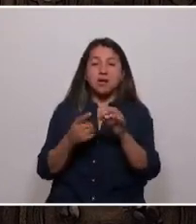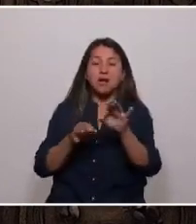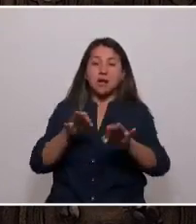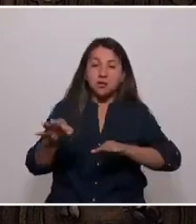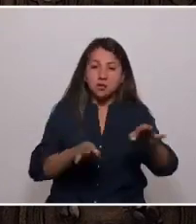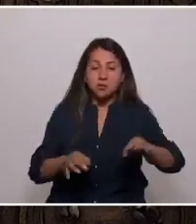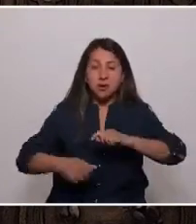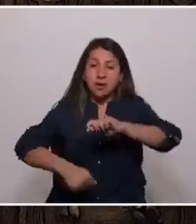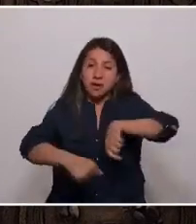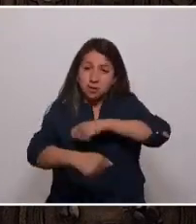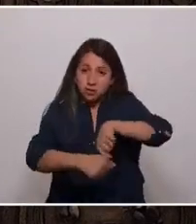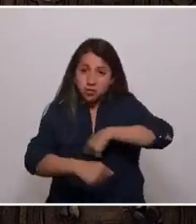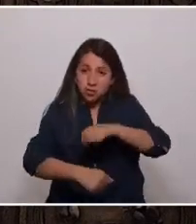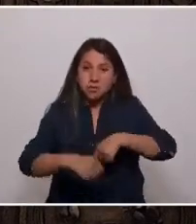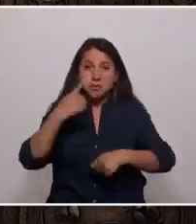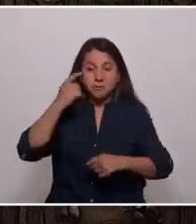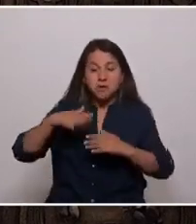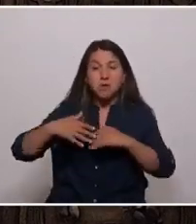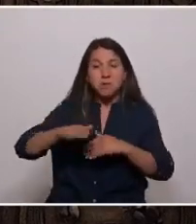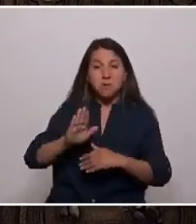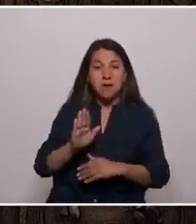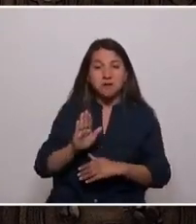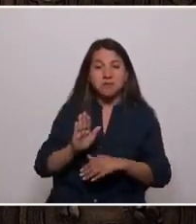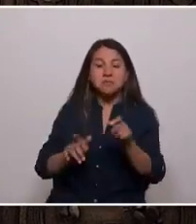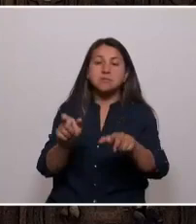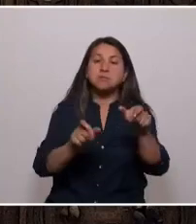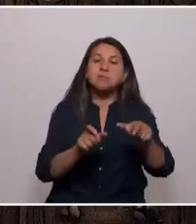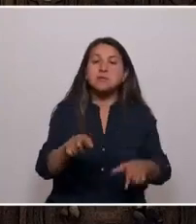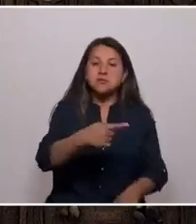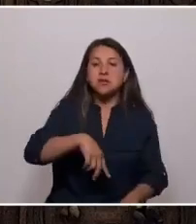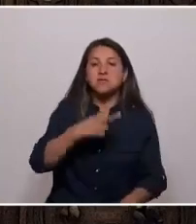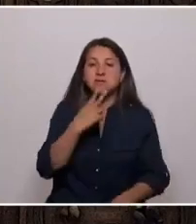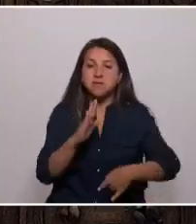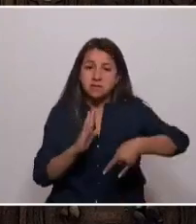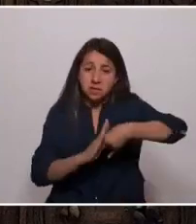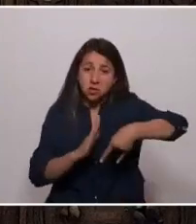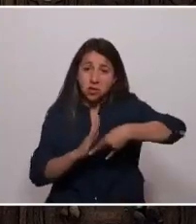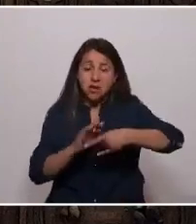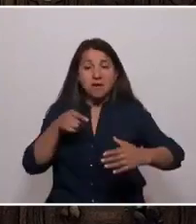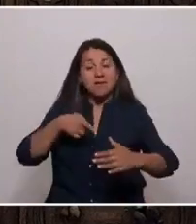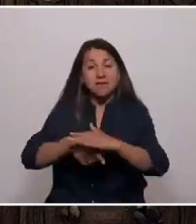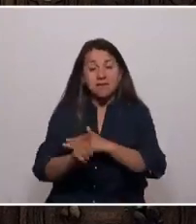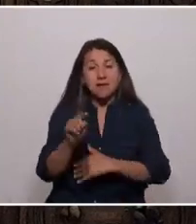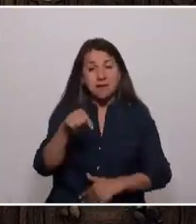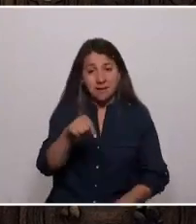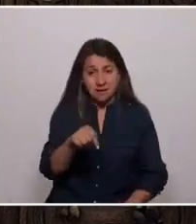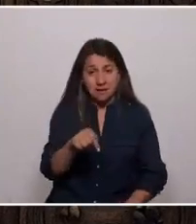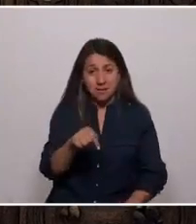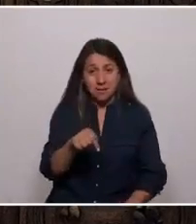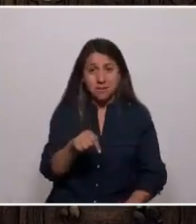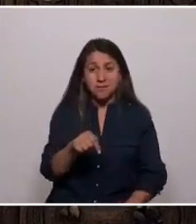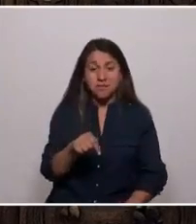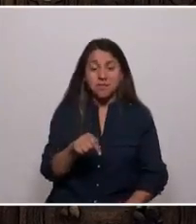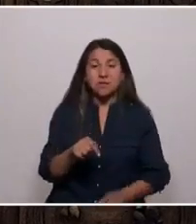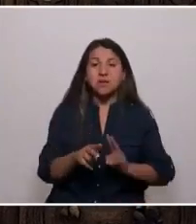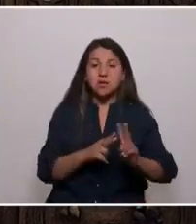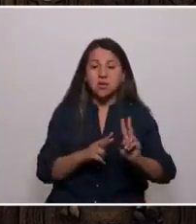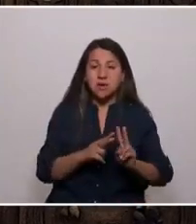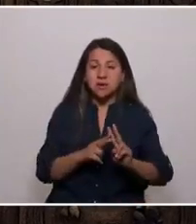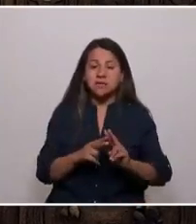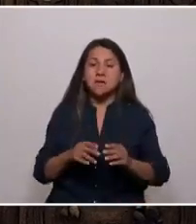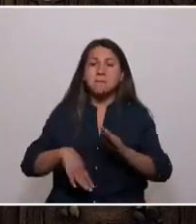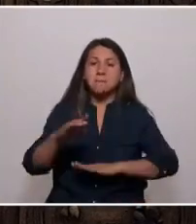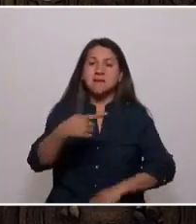gastronómica, pero sobre todo por su gente. Al entrar a esta convención, lo hacen conmigo más de